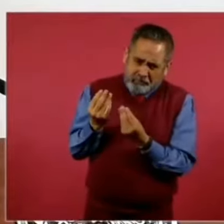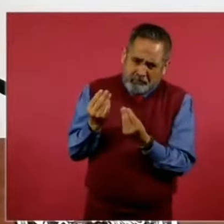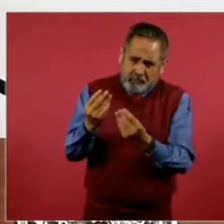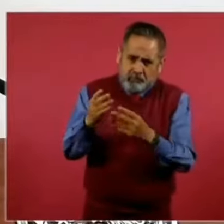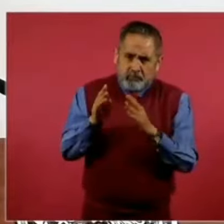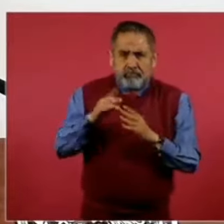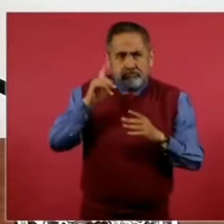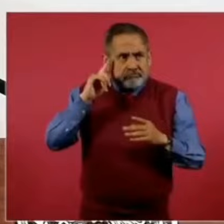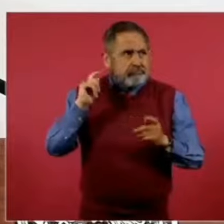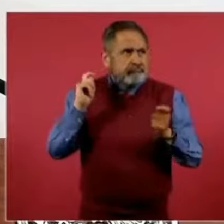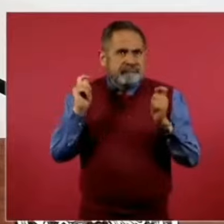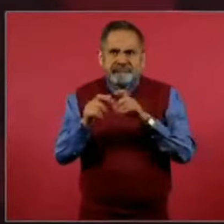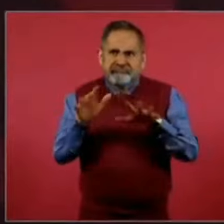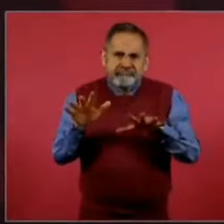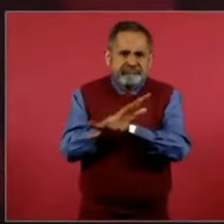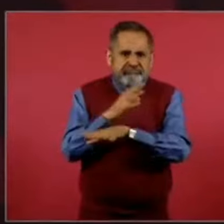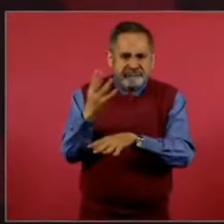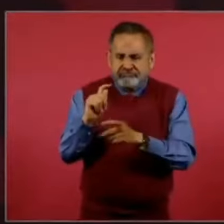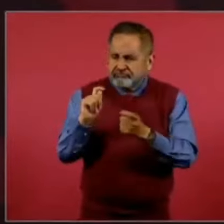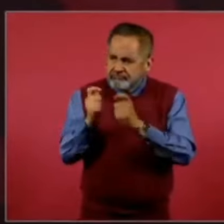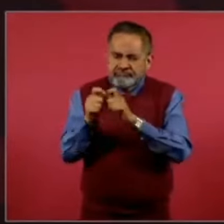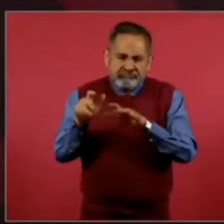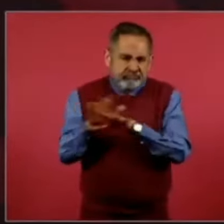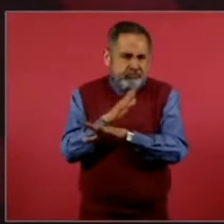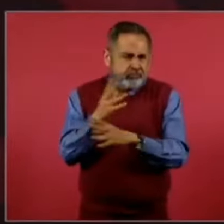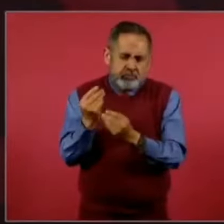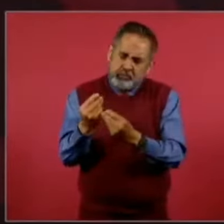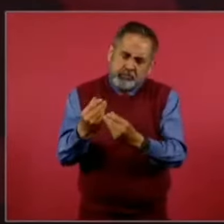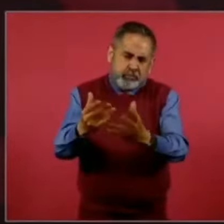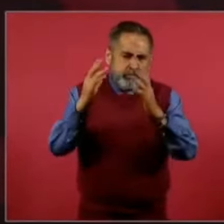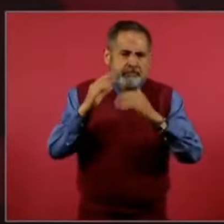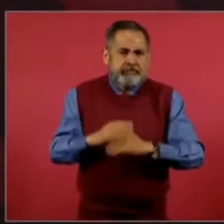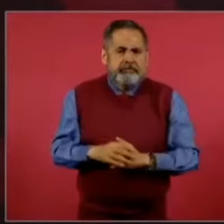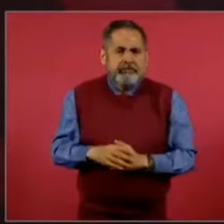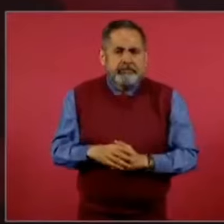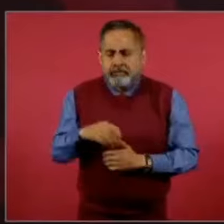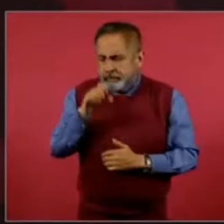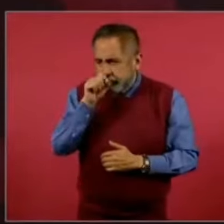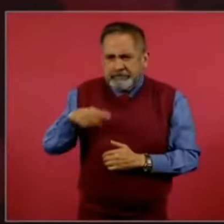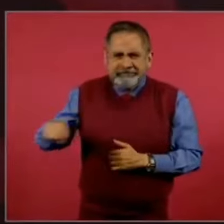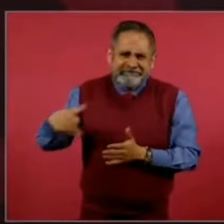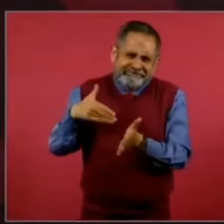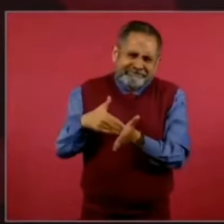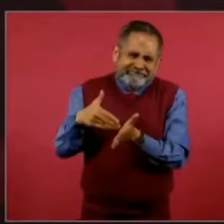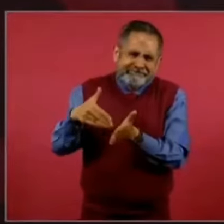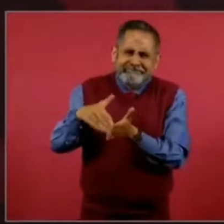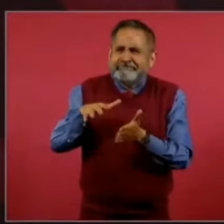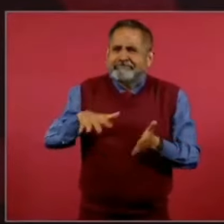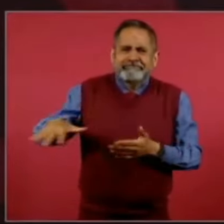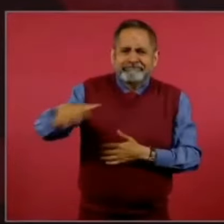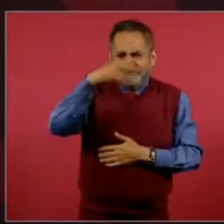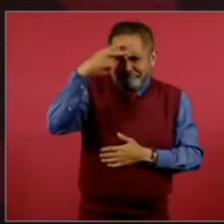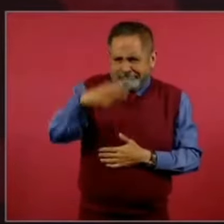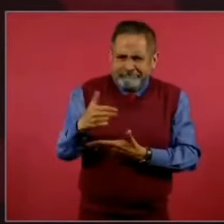transformación. Como me ayudan millones de mexicanos,